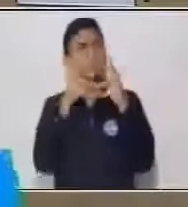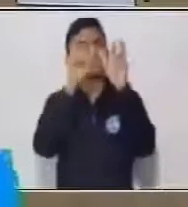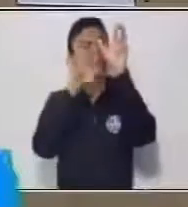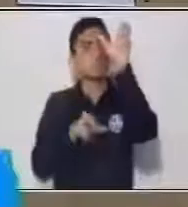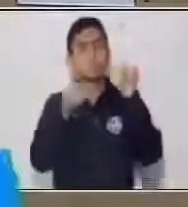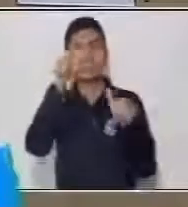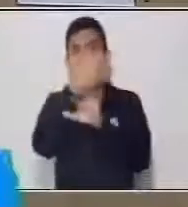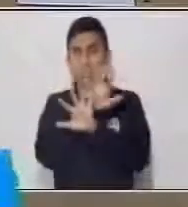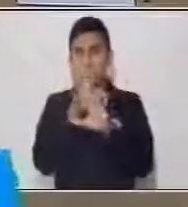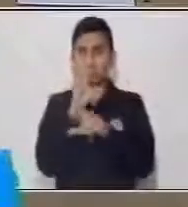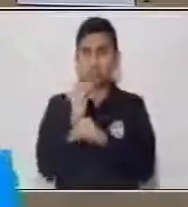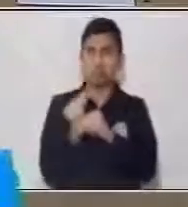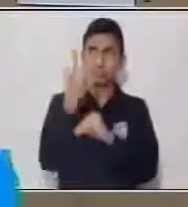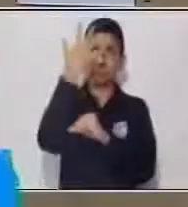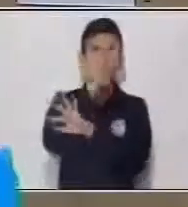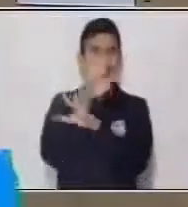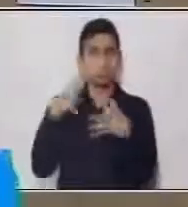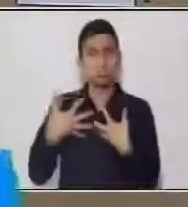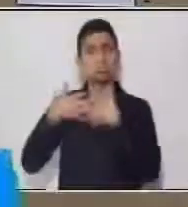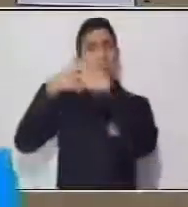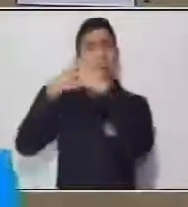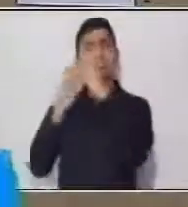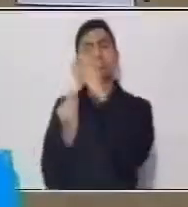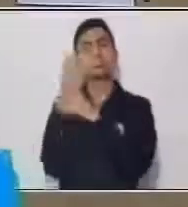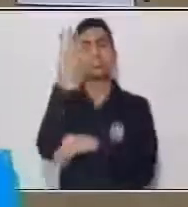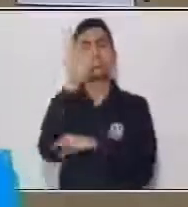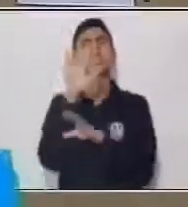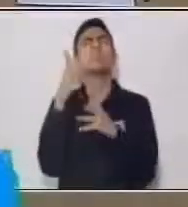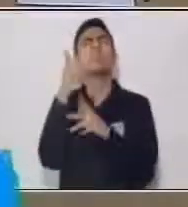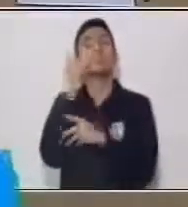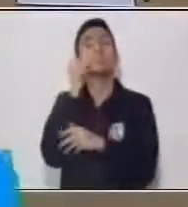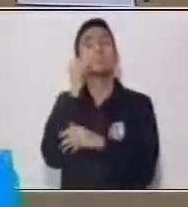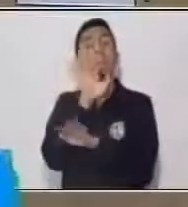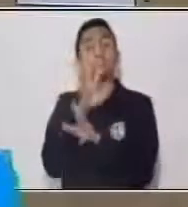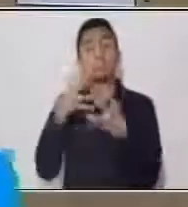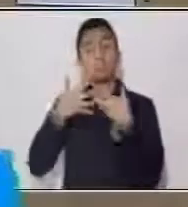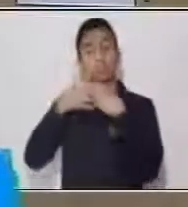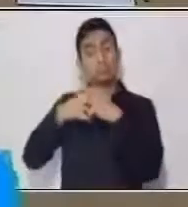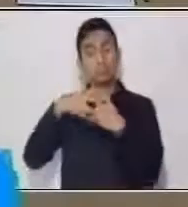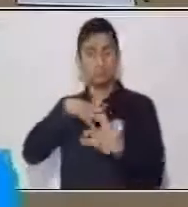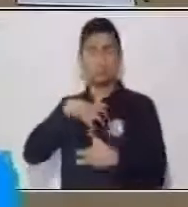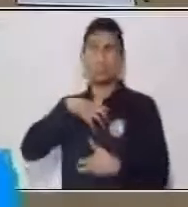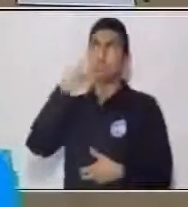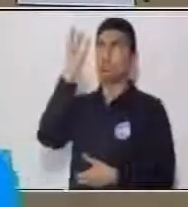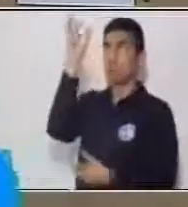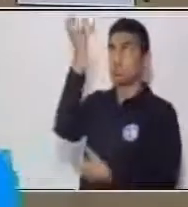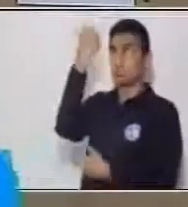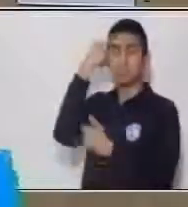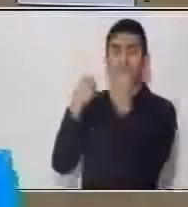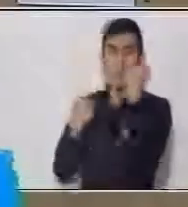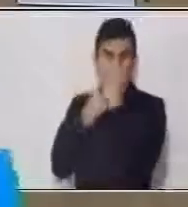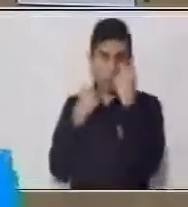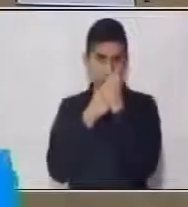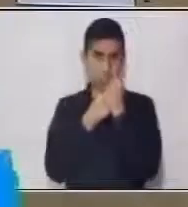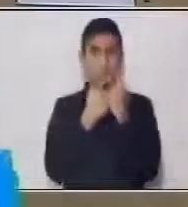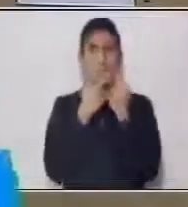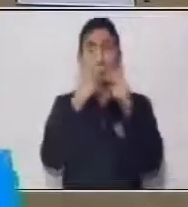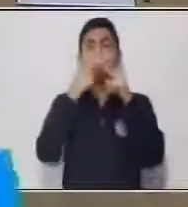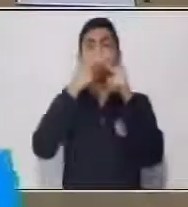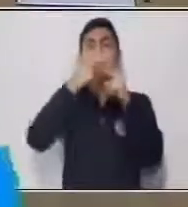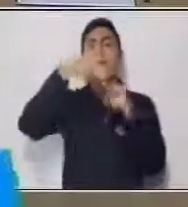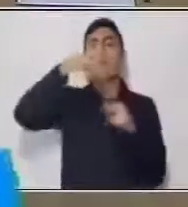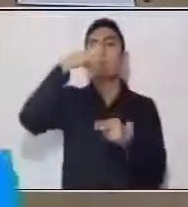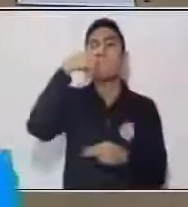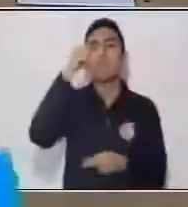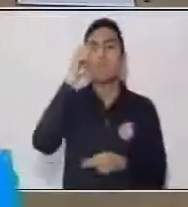bombilla con filamentos de carbón. Los filamentos de las bombillas están hechas con un metal llamado